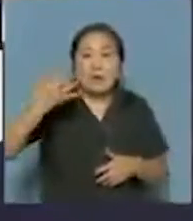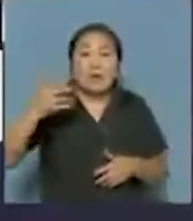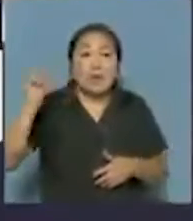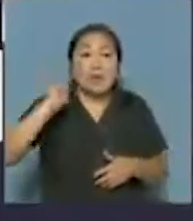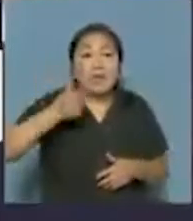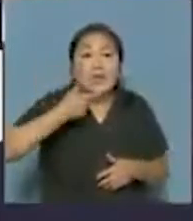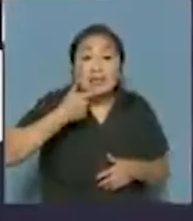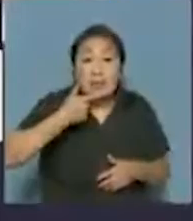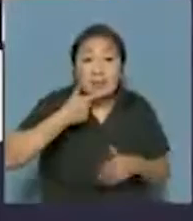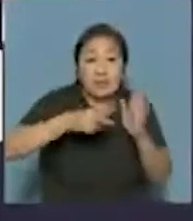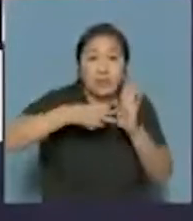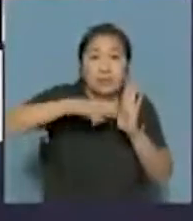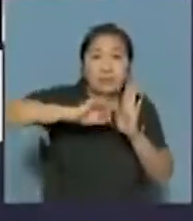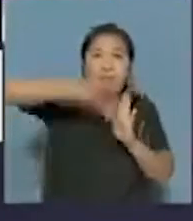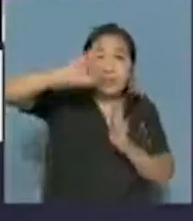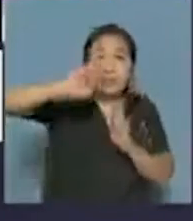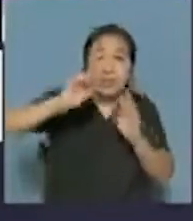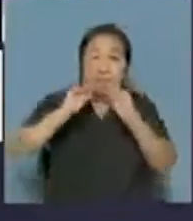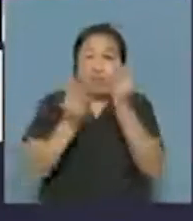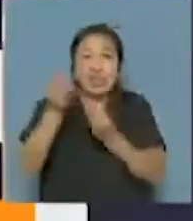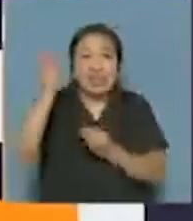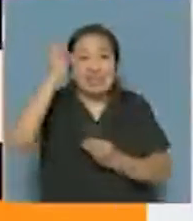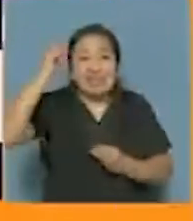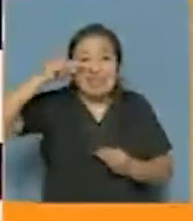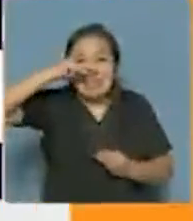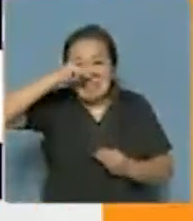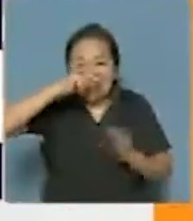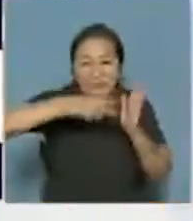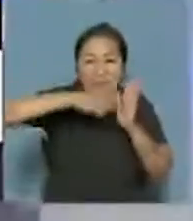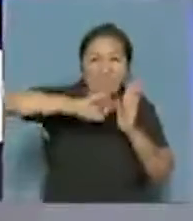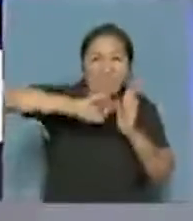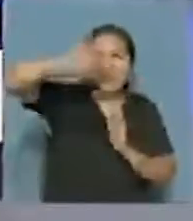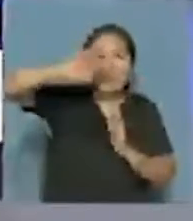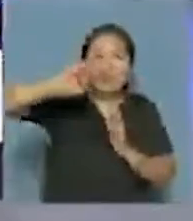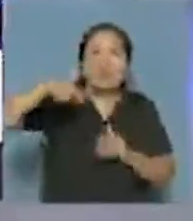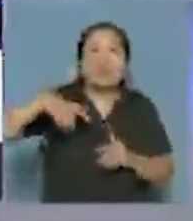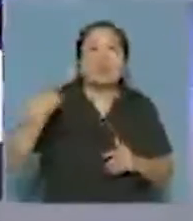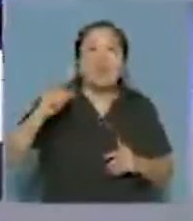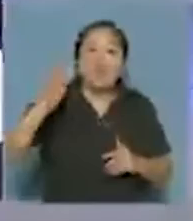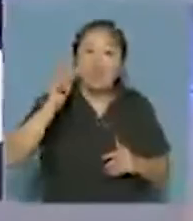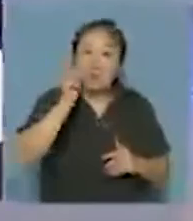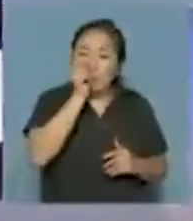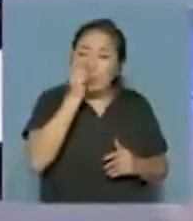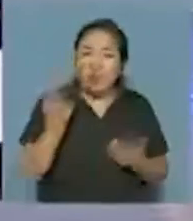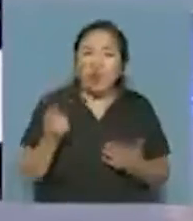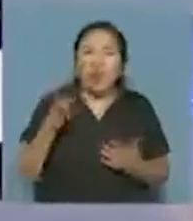septiembre, 37 en lo que va de la última medición de lo que lleva el año,